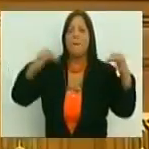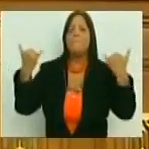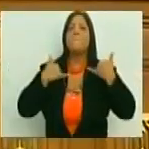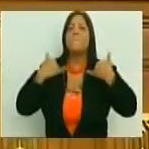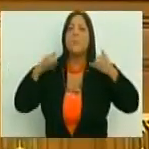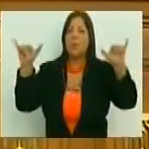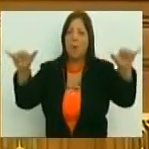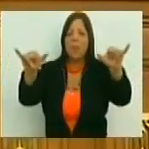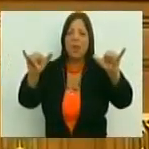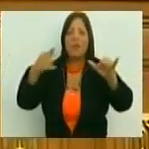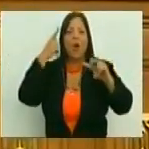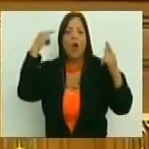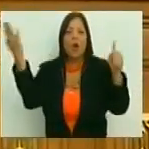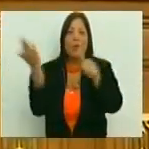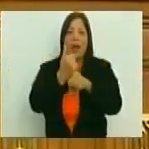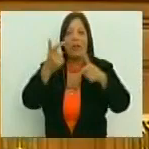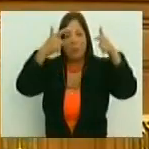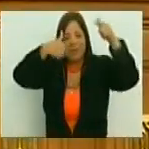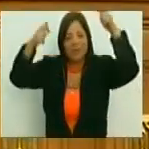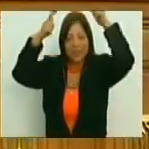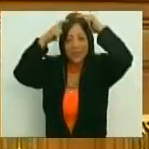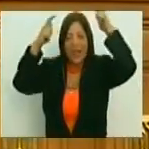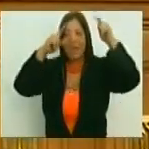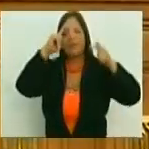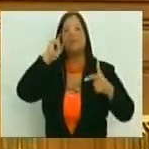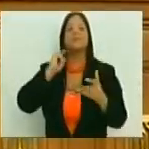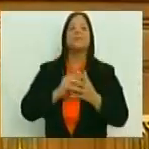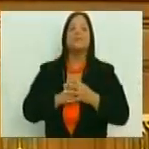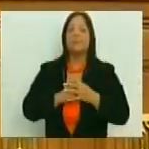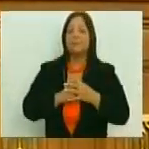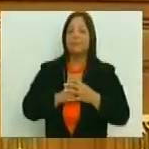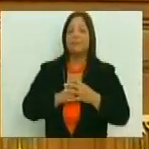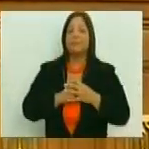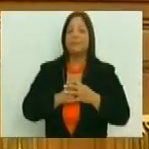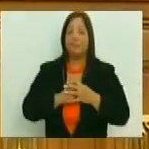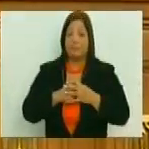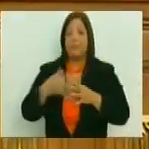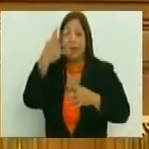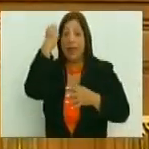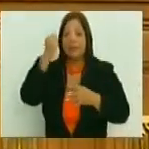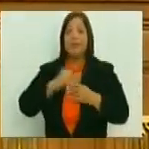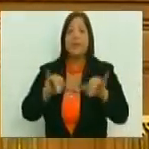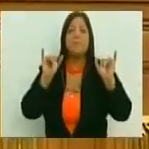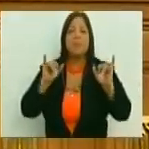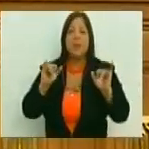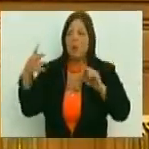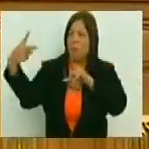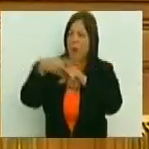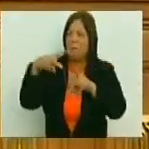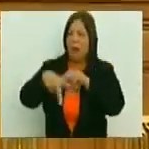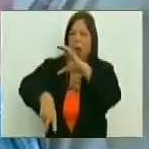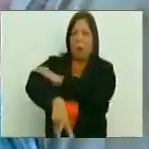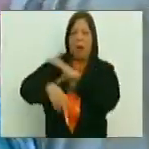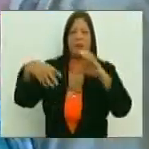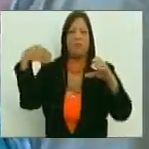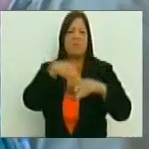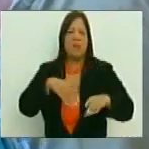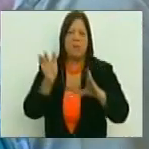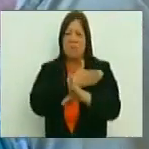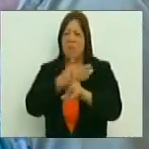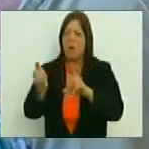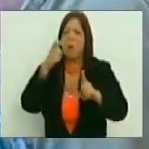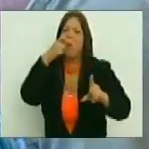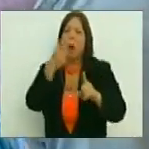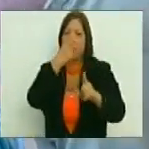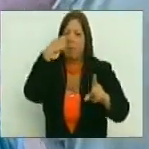plasmado de los logros del comandante Chávez, siguen siendo ellos los mismos indolentes con la patria, insolentes con